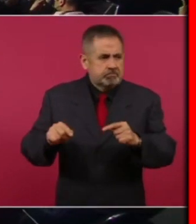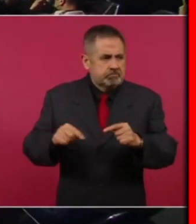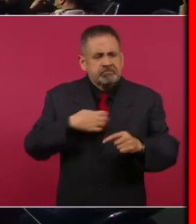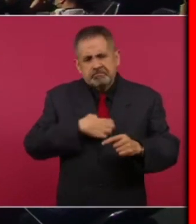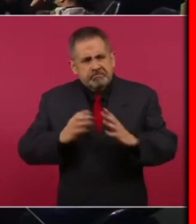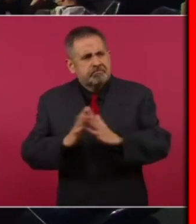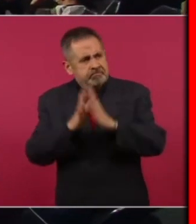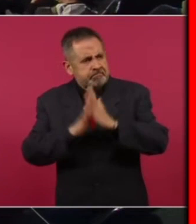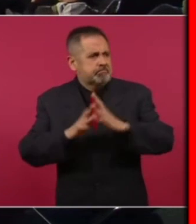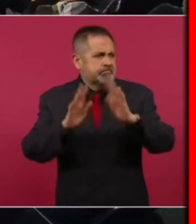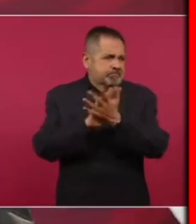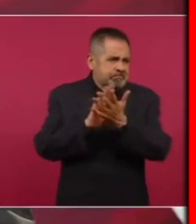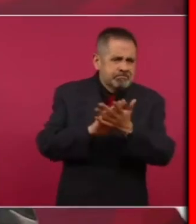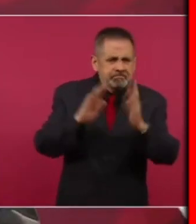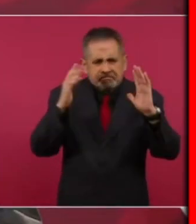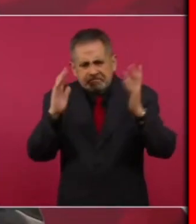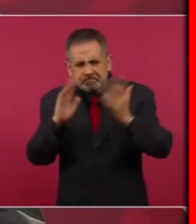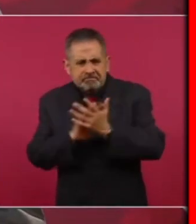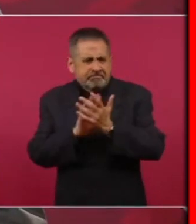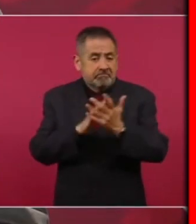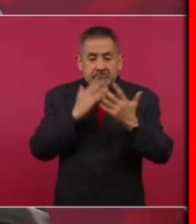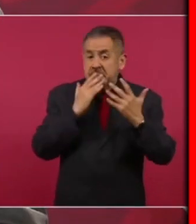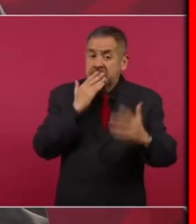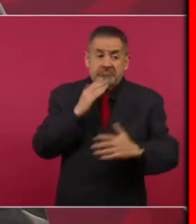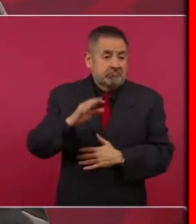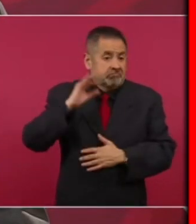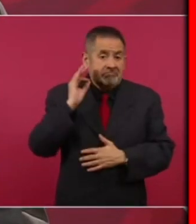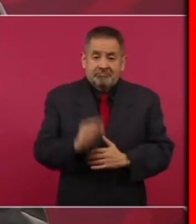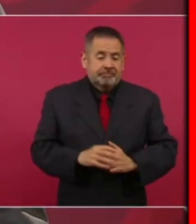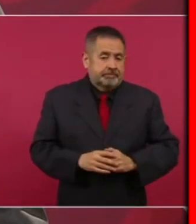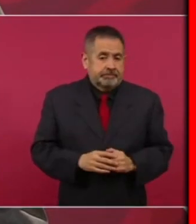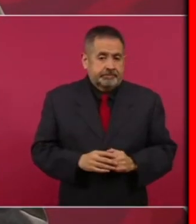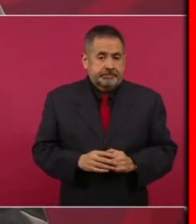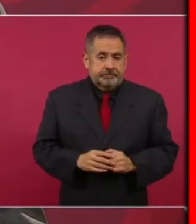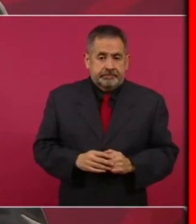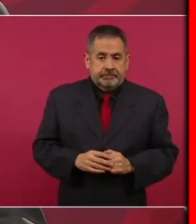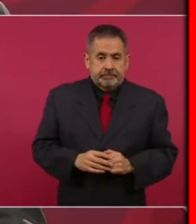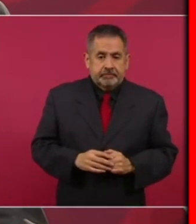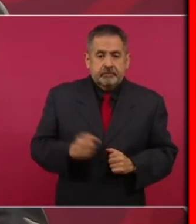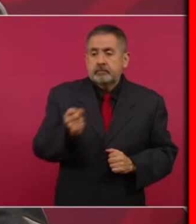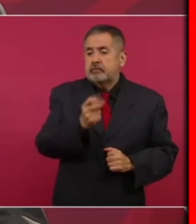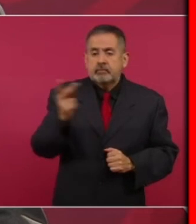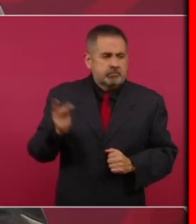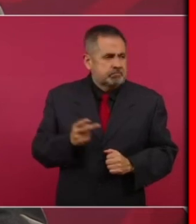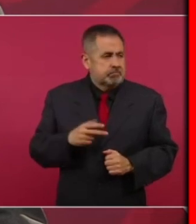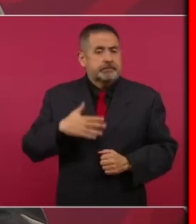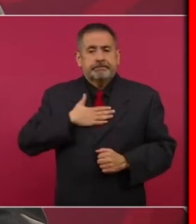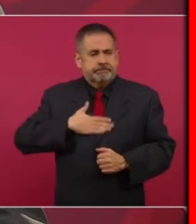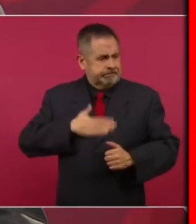Aplaudiendo En algunos casos Prestando Los baños